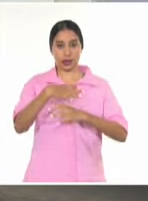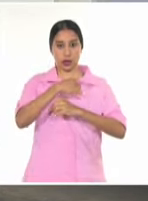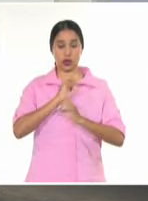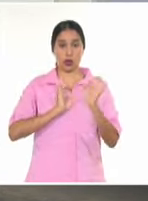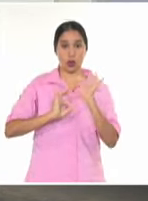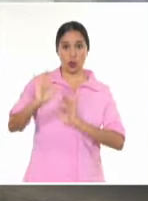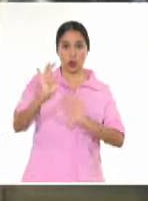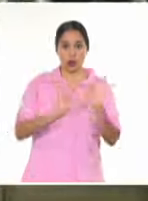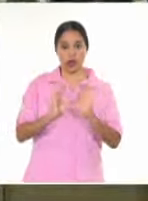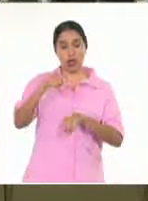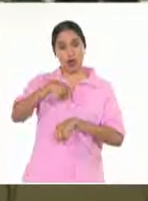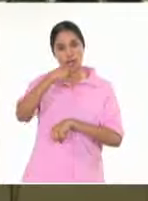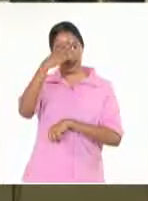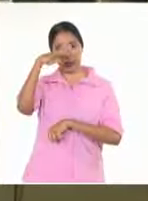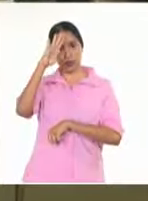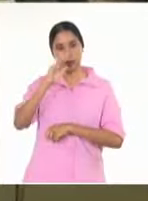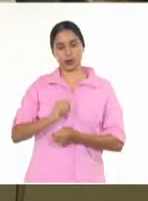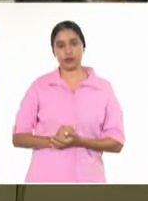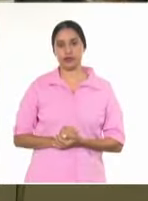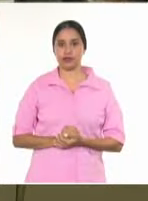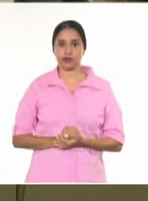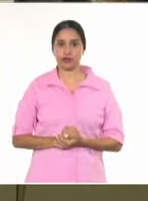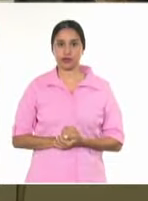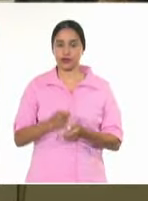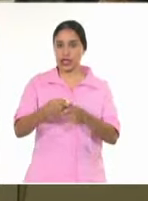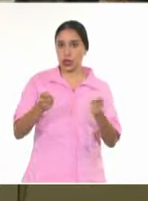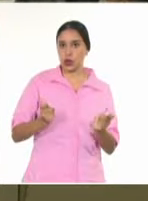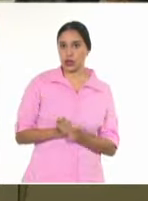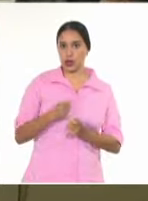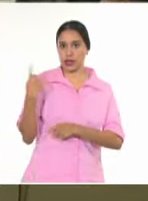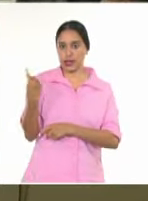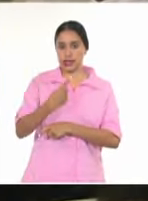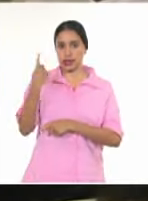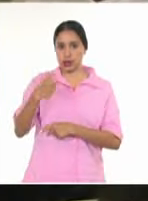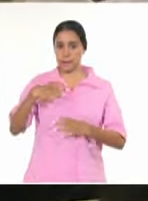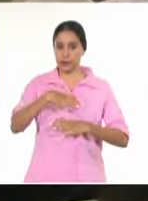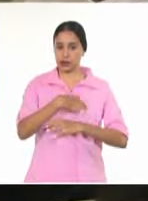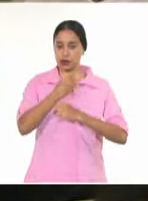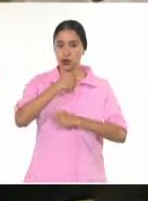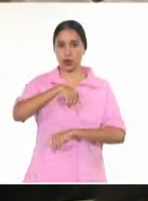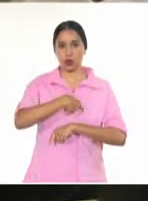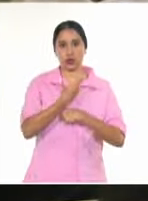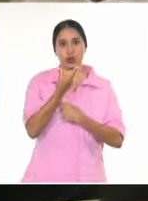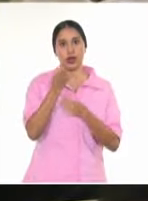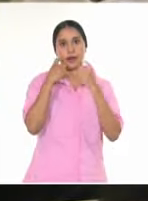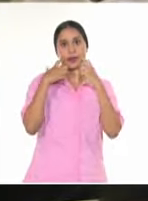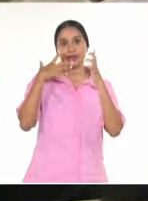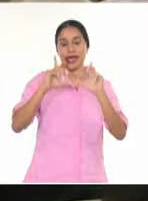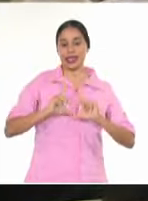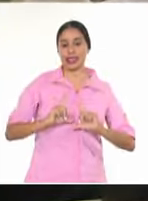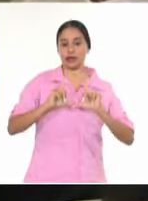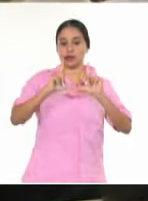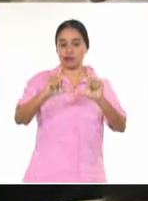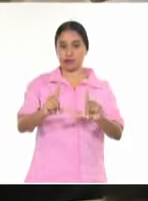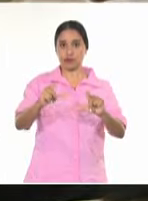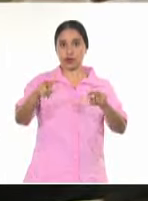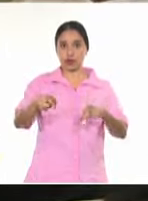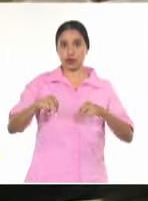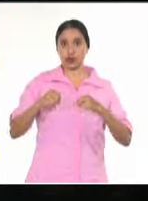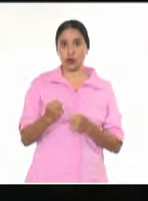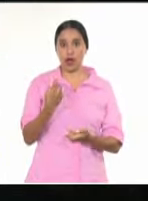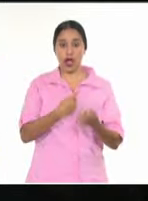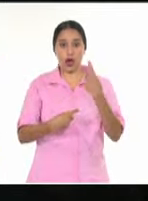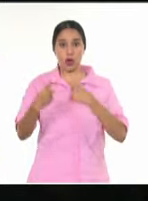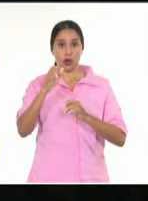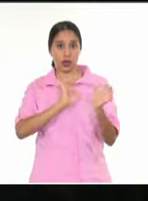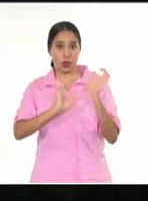en Cuba. El Consejo Nacional de Patrimonio Cultural efectuó la entrega de los premios de restauración y conservación en su edición